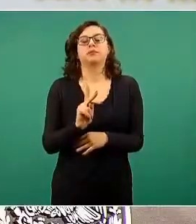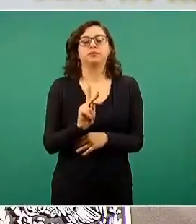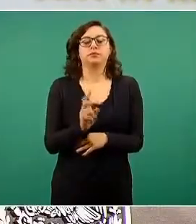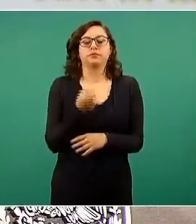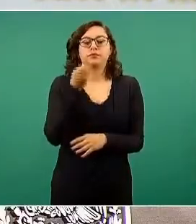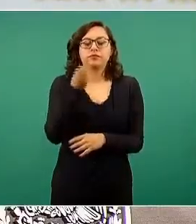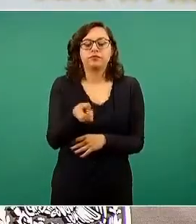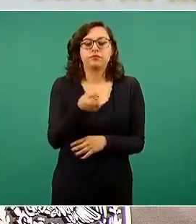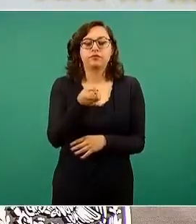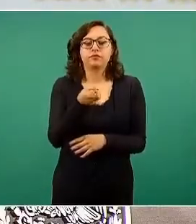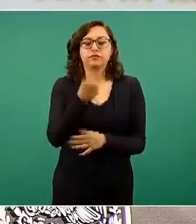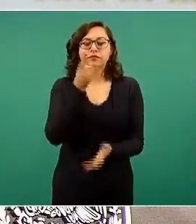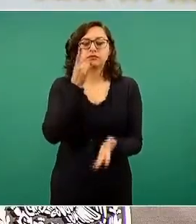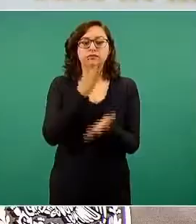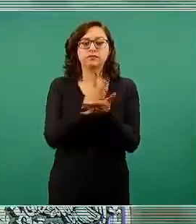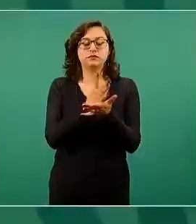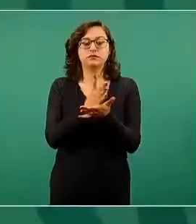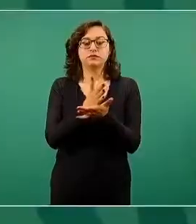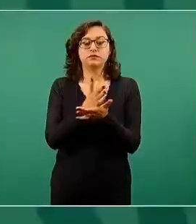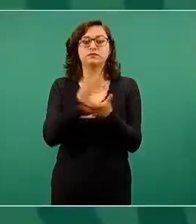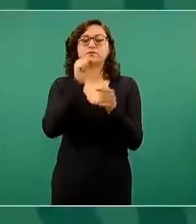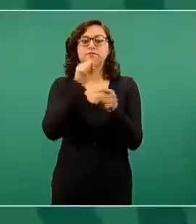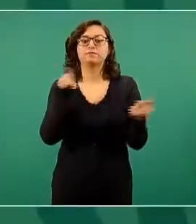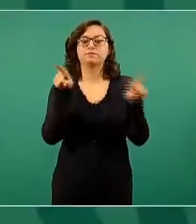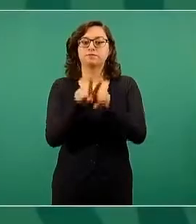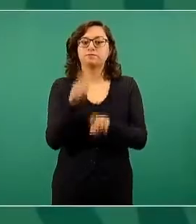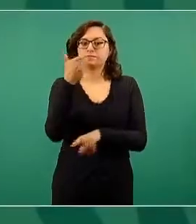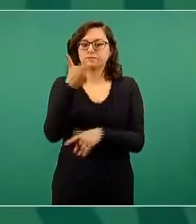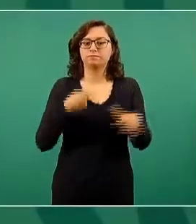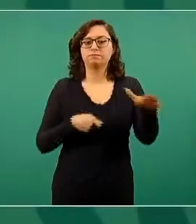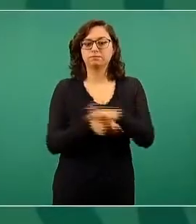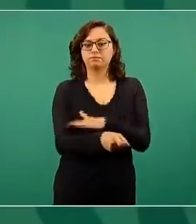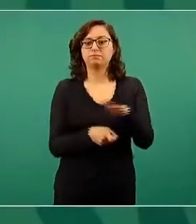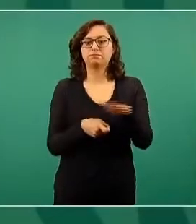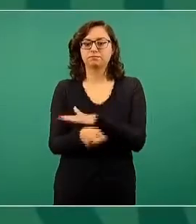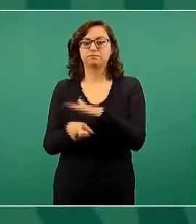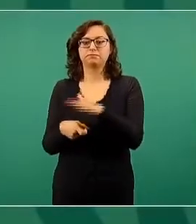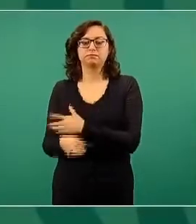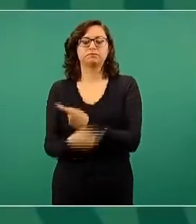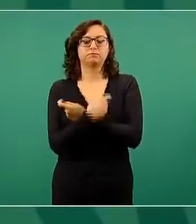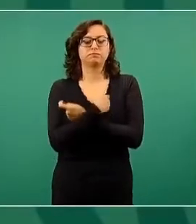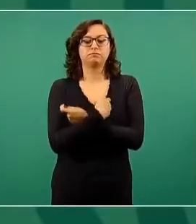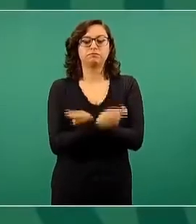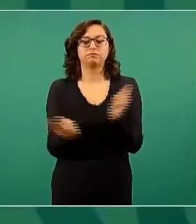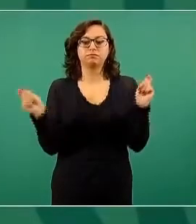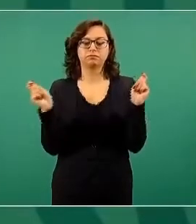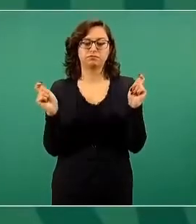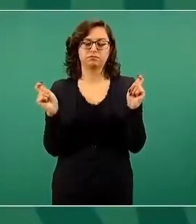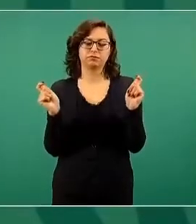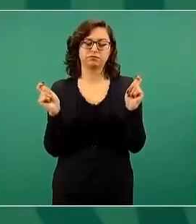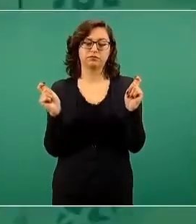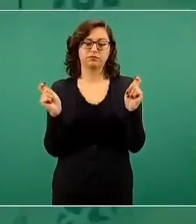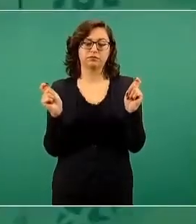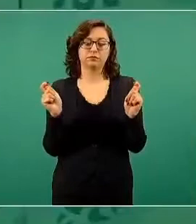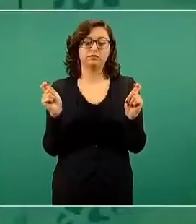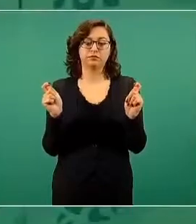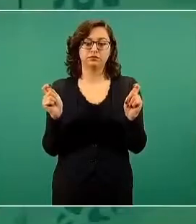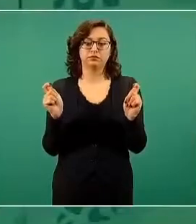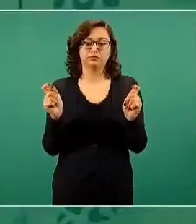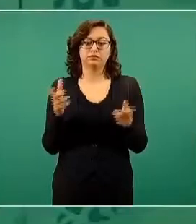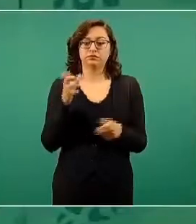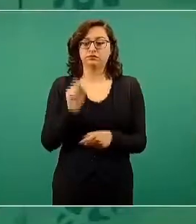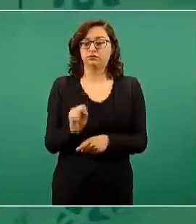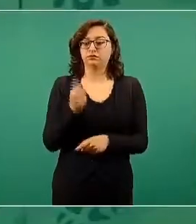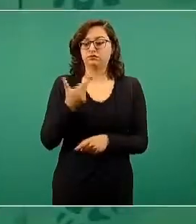era el dinero que repartía el gobierno desde la